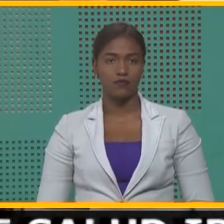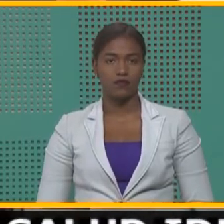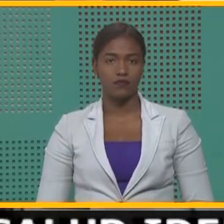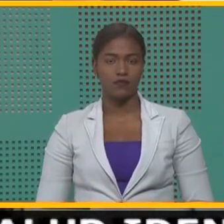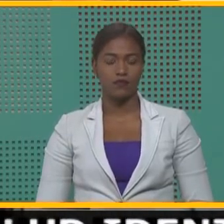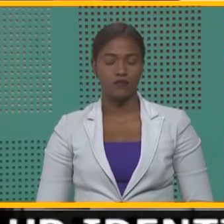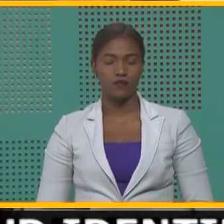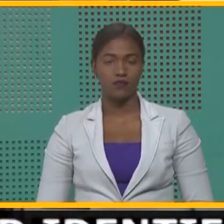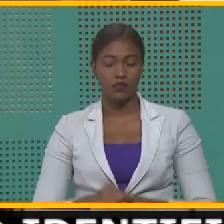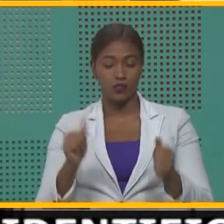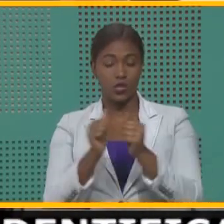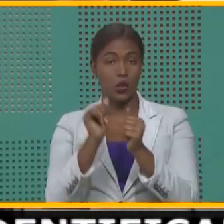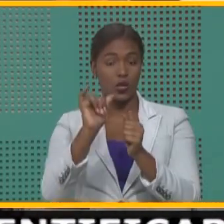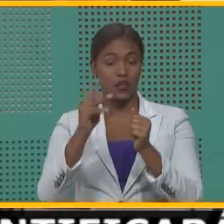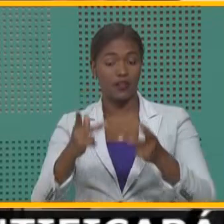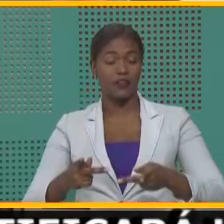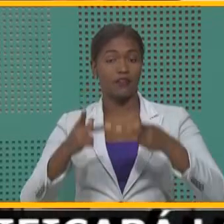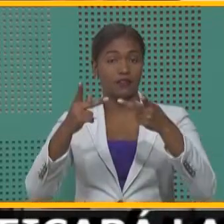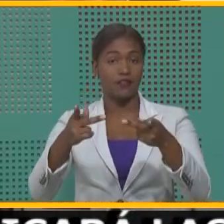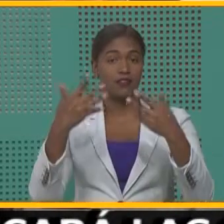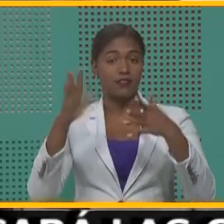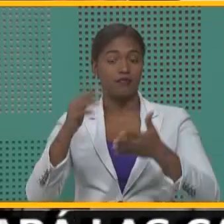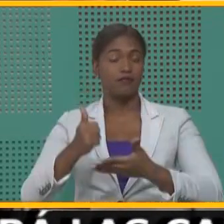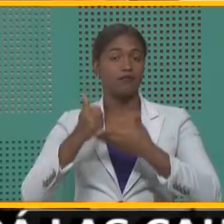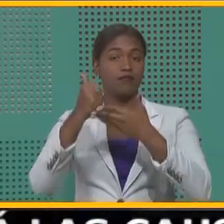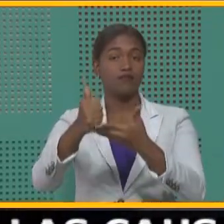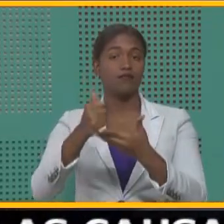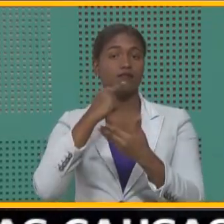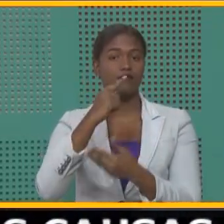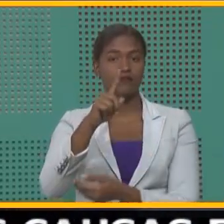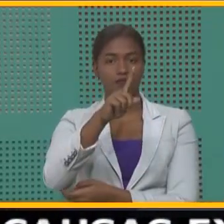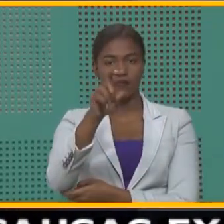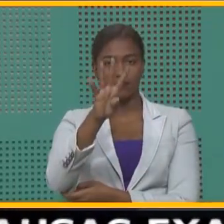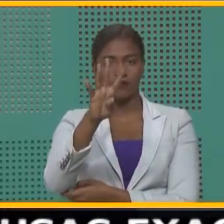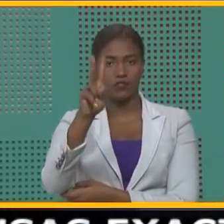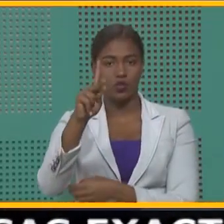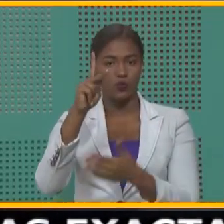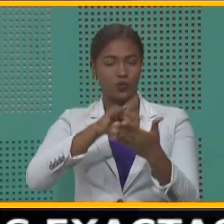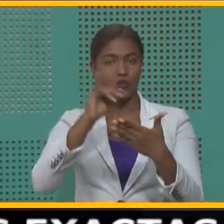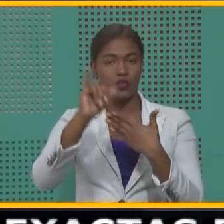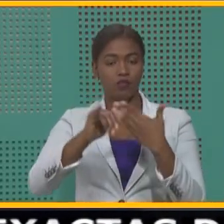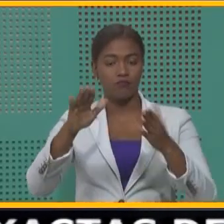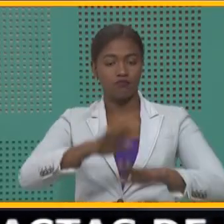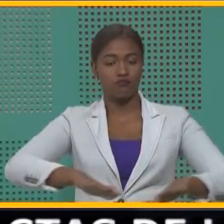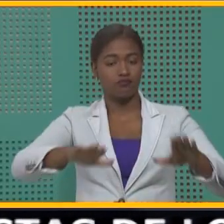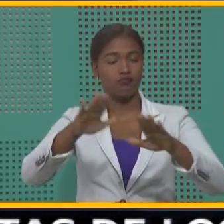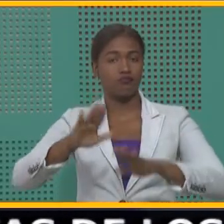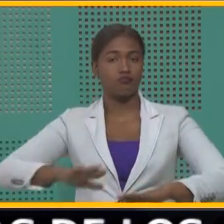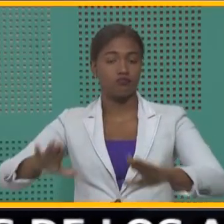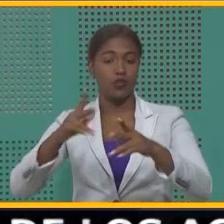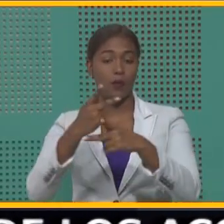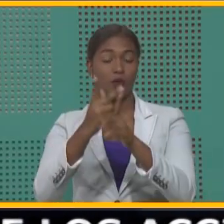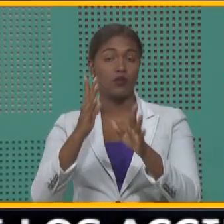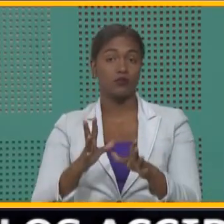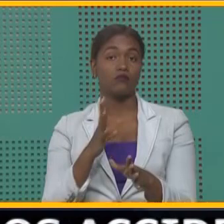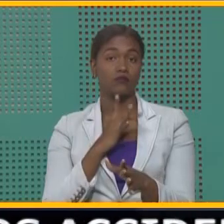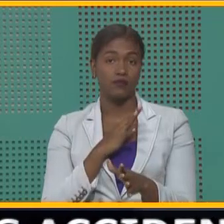Con esas visitas se han impulsado 142 proyectos comunitarios y productivos.